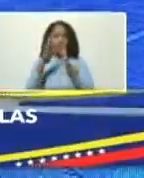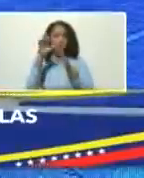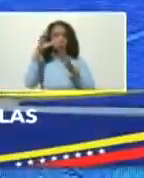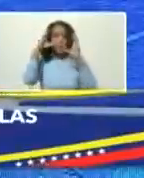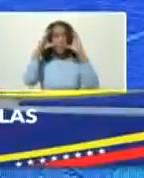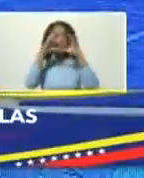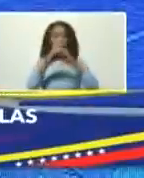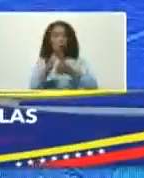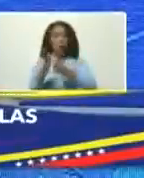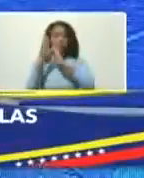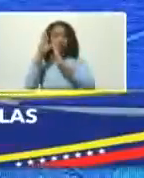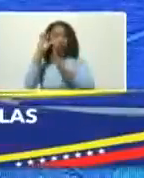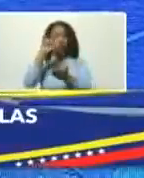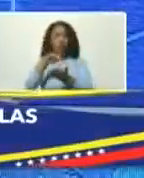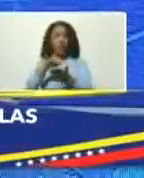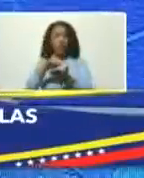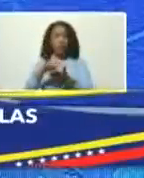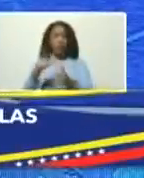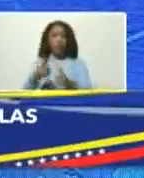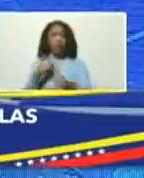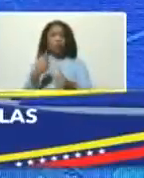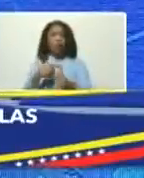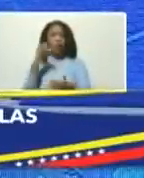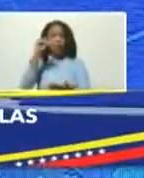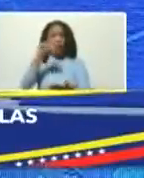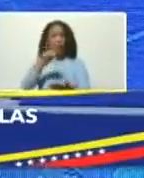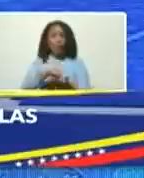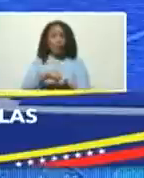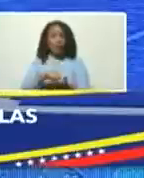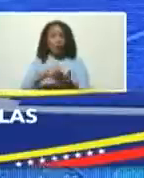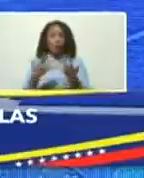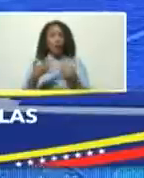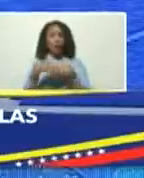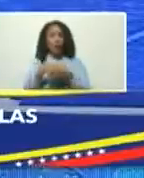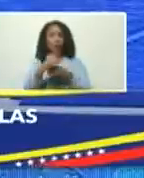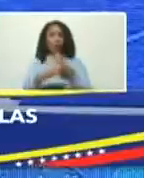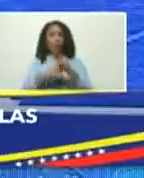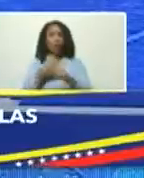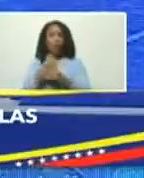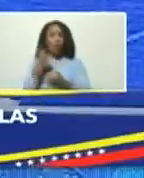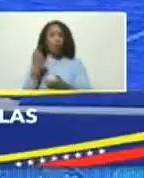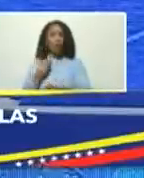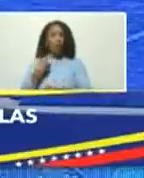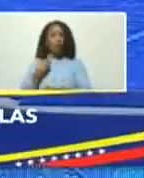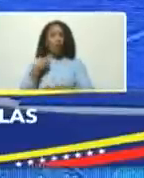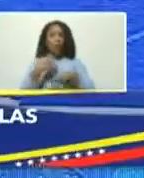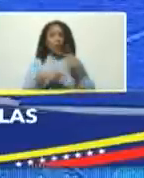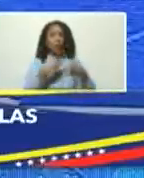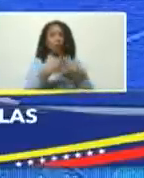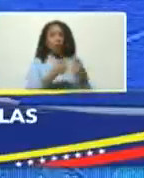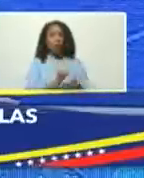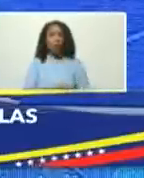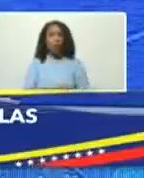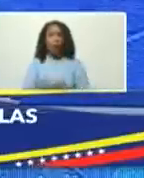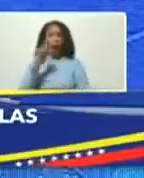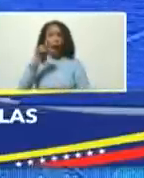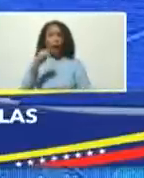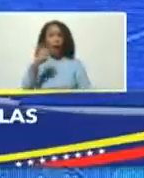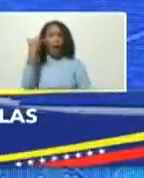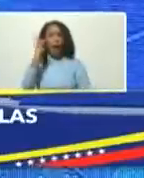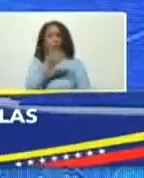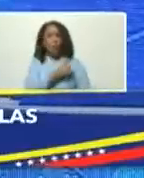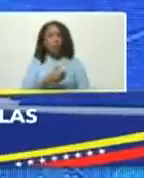edificio sede del Centro Internacional de Inversiones Productivas aquí está su